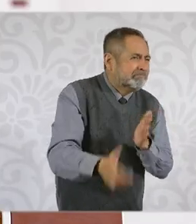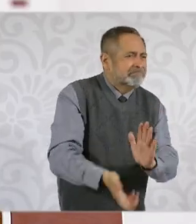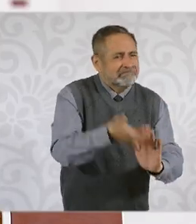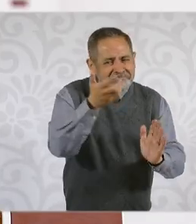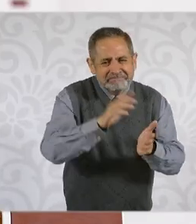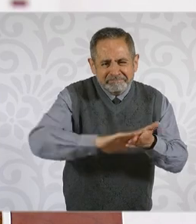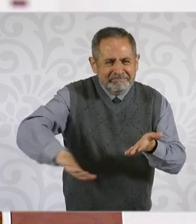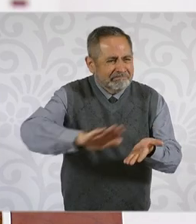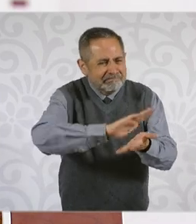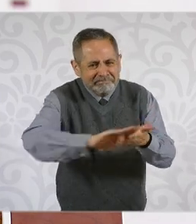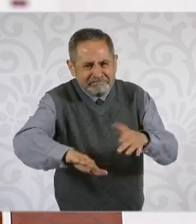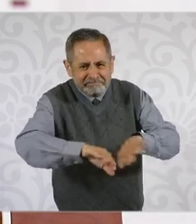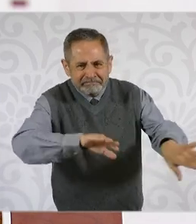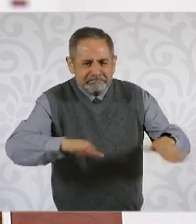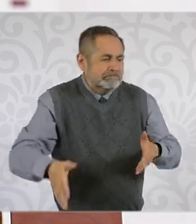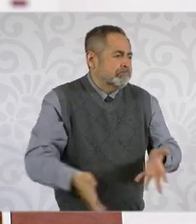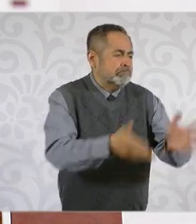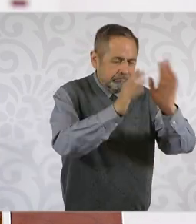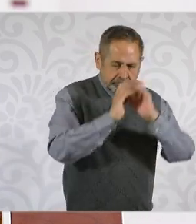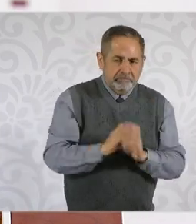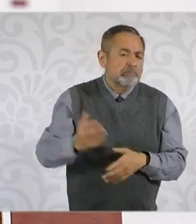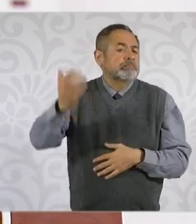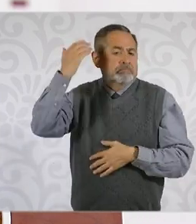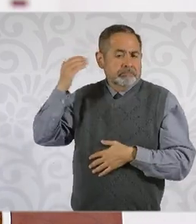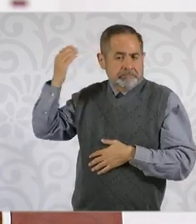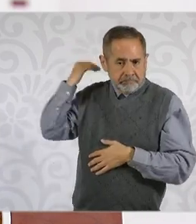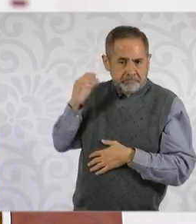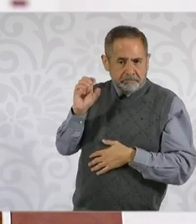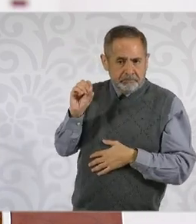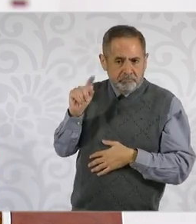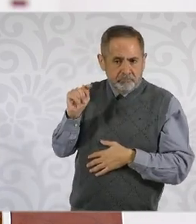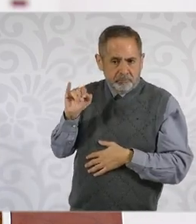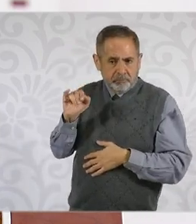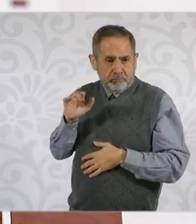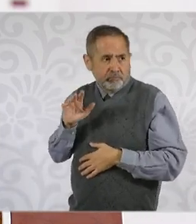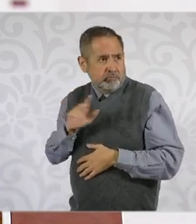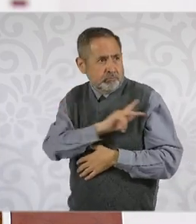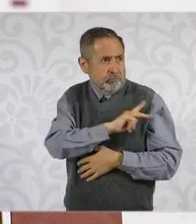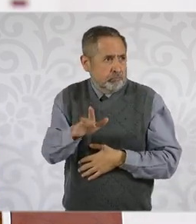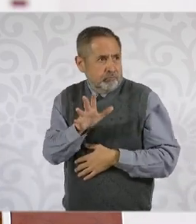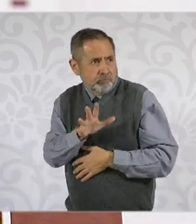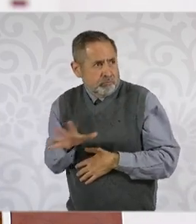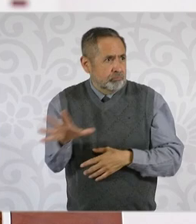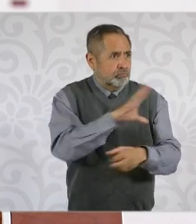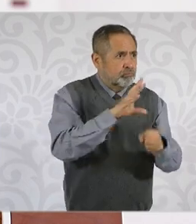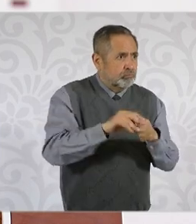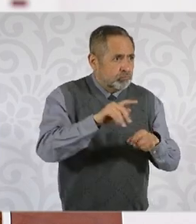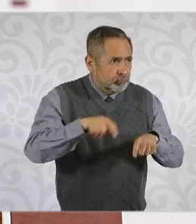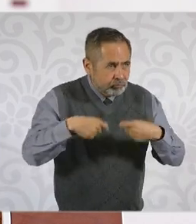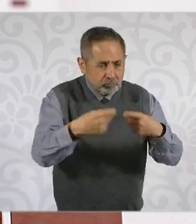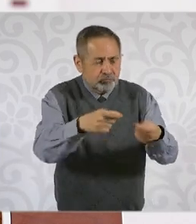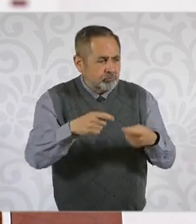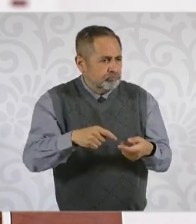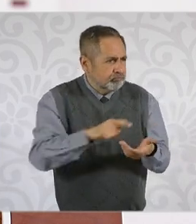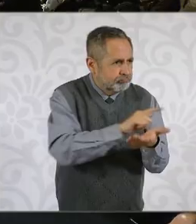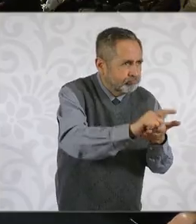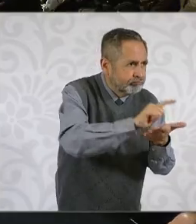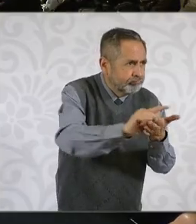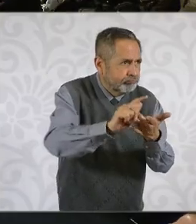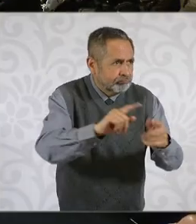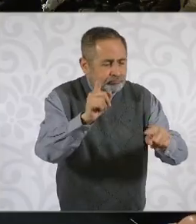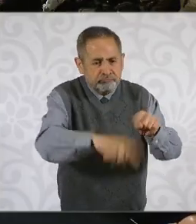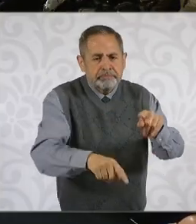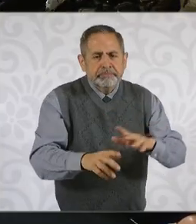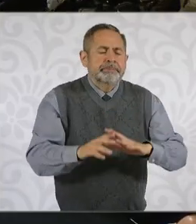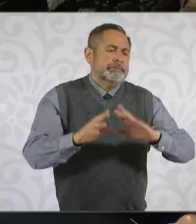La vez pasada con Otis se entregaron a todas las viviendas de Acapulco, en este caso a todos los que viven